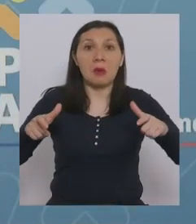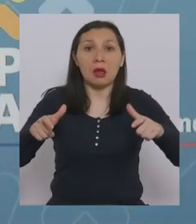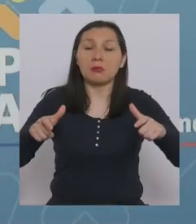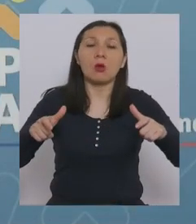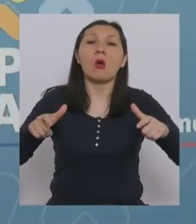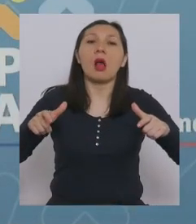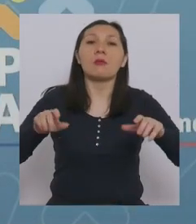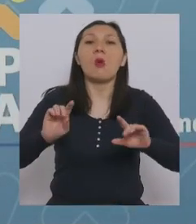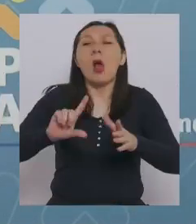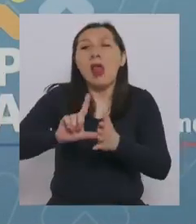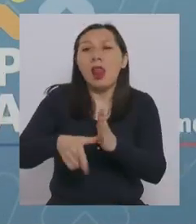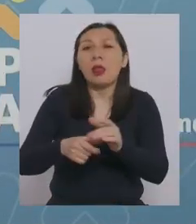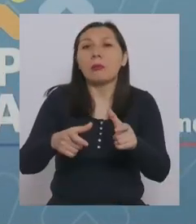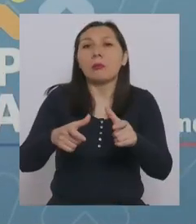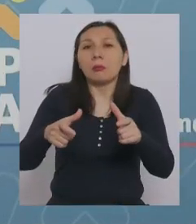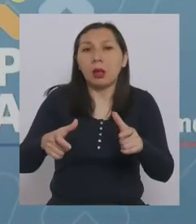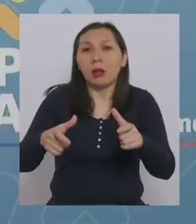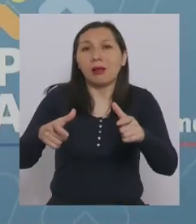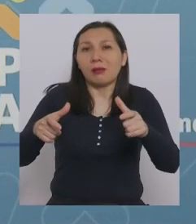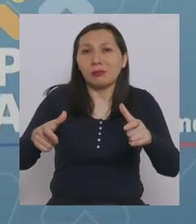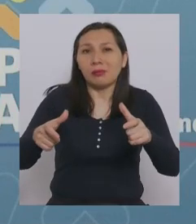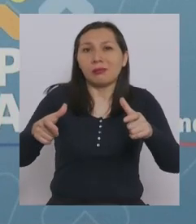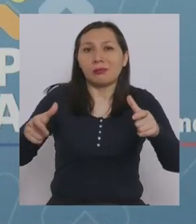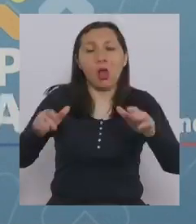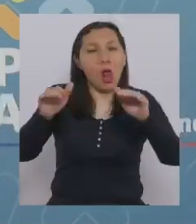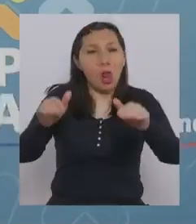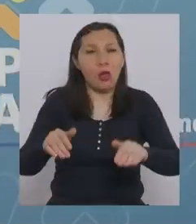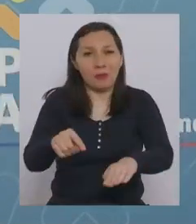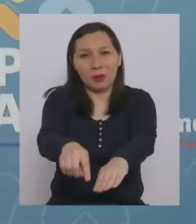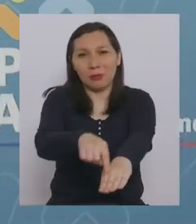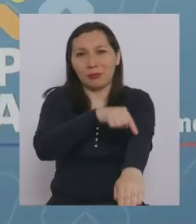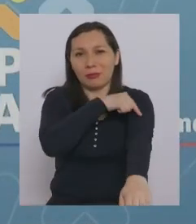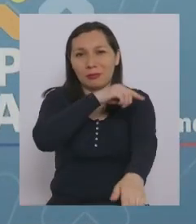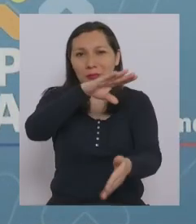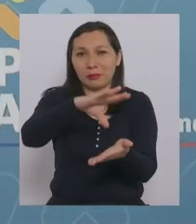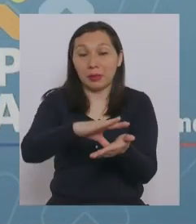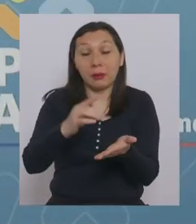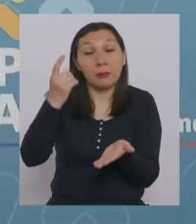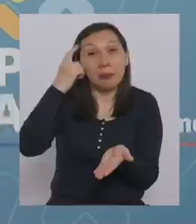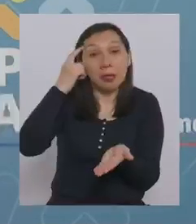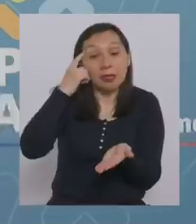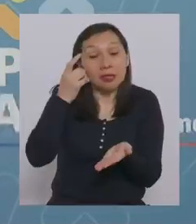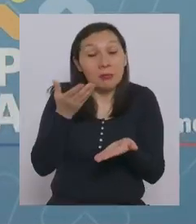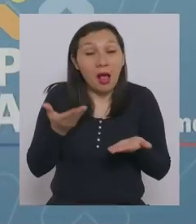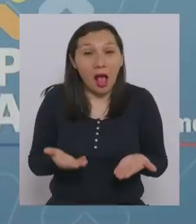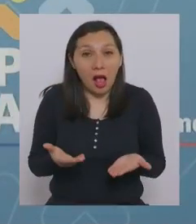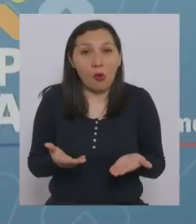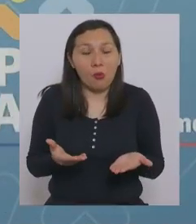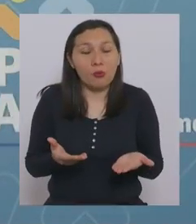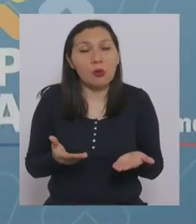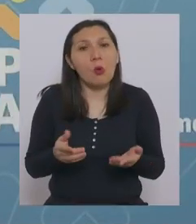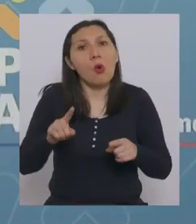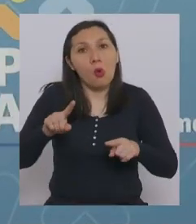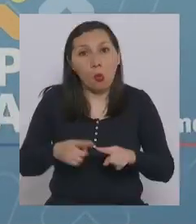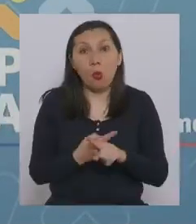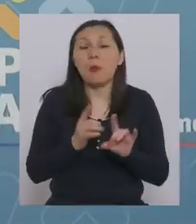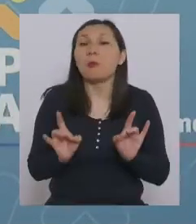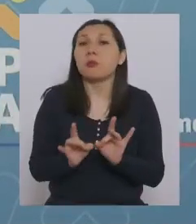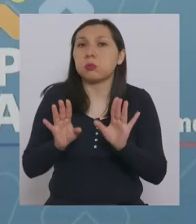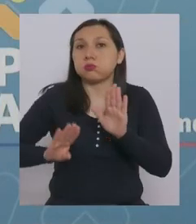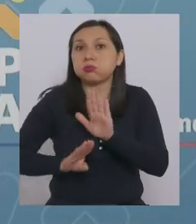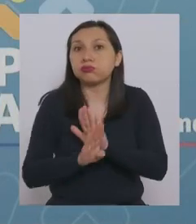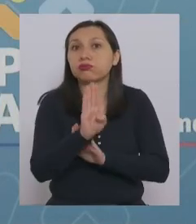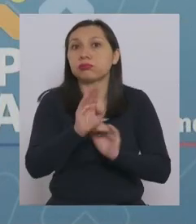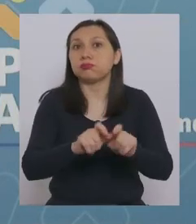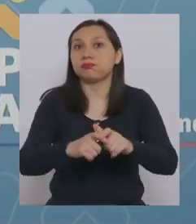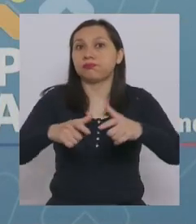ralentizando. Lo mismo ocurre a nivel nacional. Pensamos que nos encontramos ante un rebrote y no